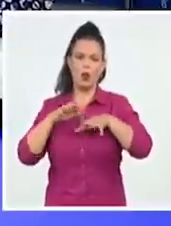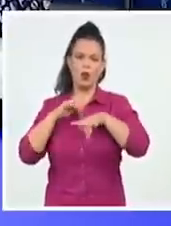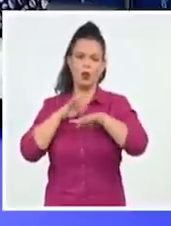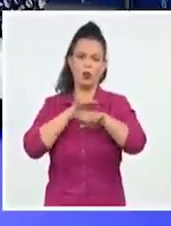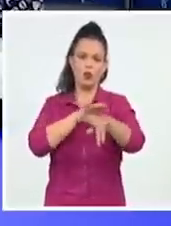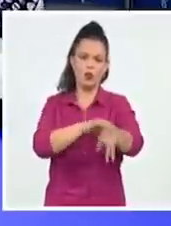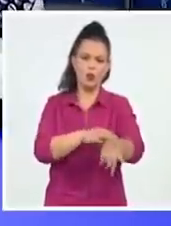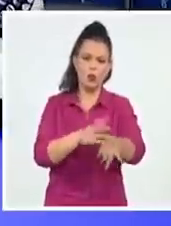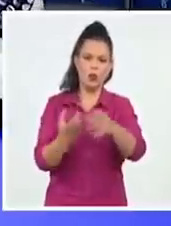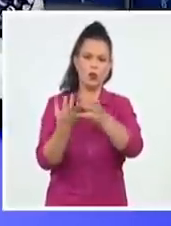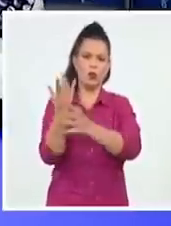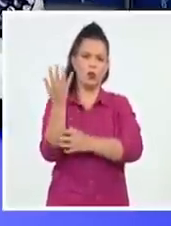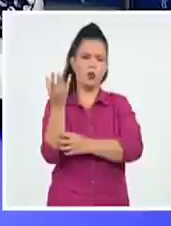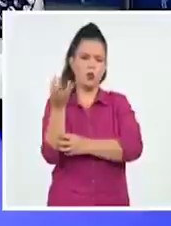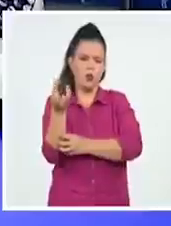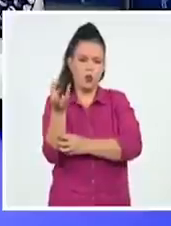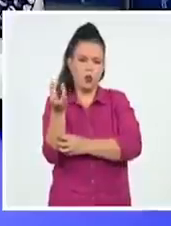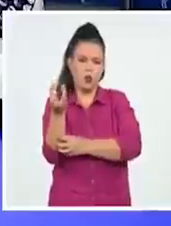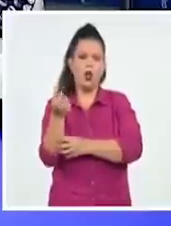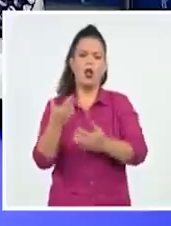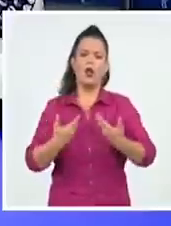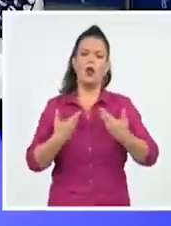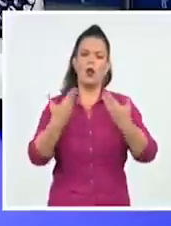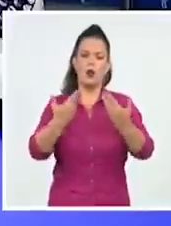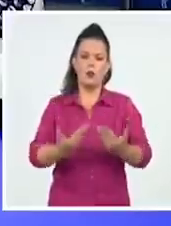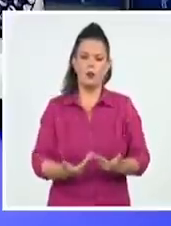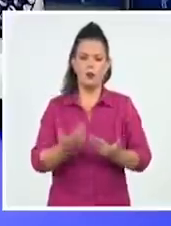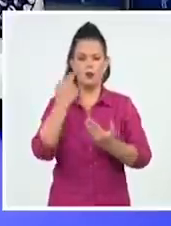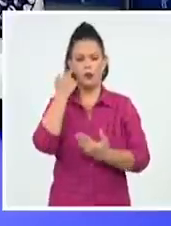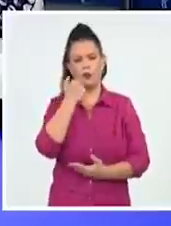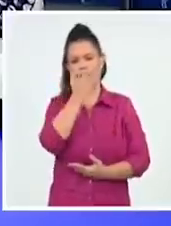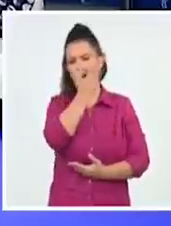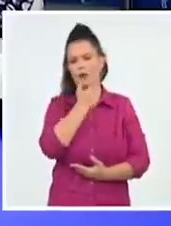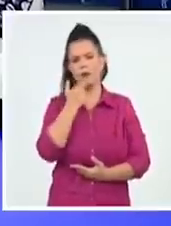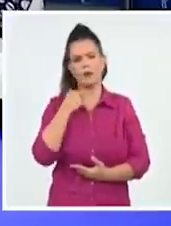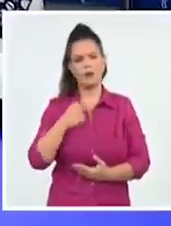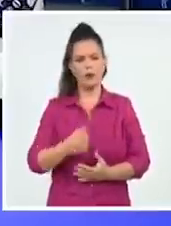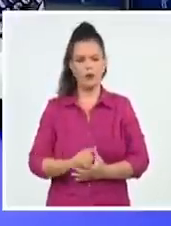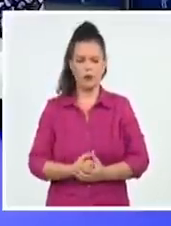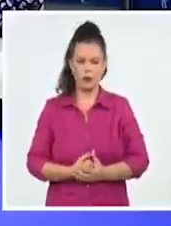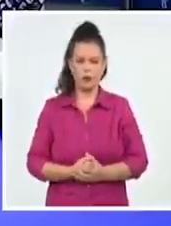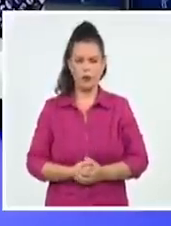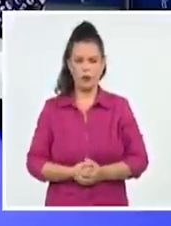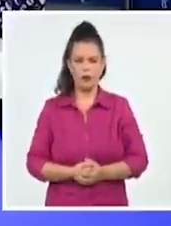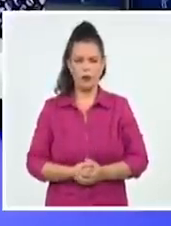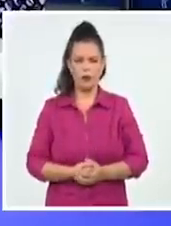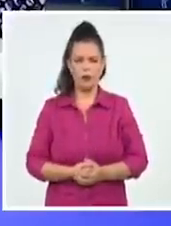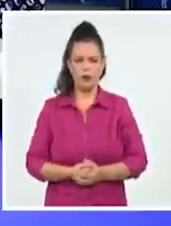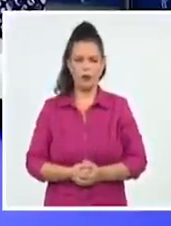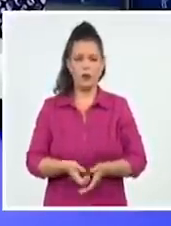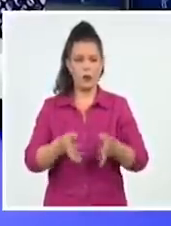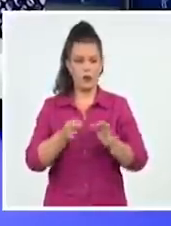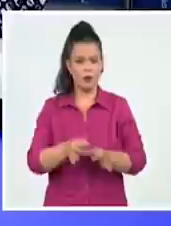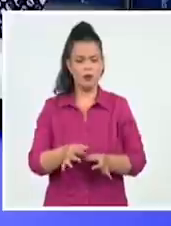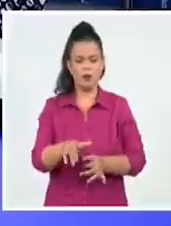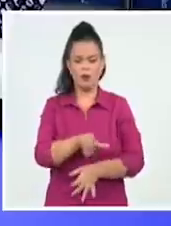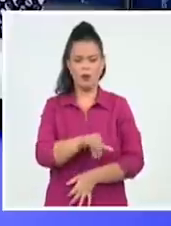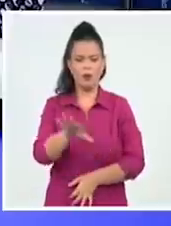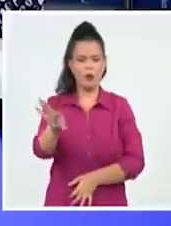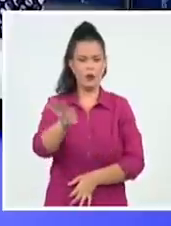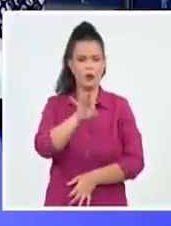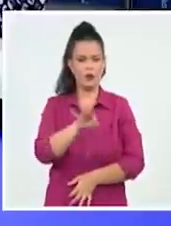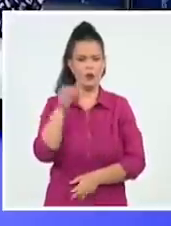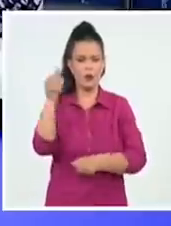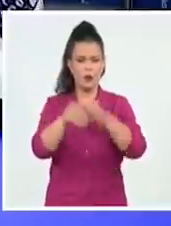1953 en homenaje al centenario del apóstol José Martín. Es seleccionado para participar en el asalto al